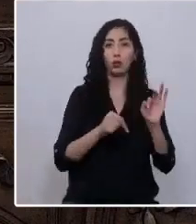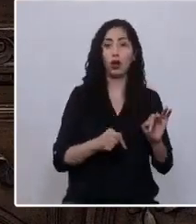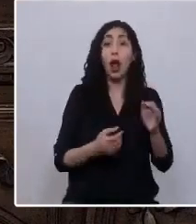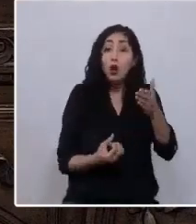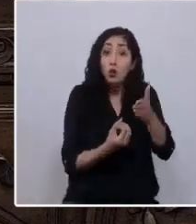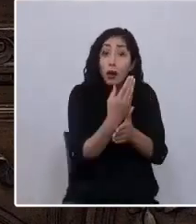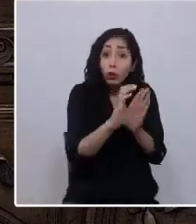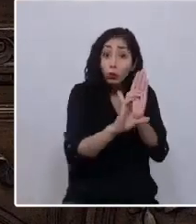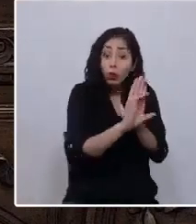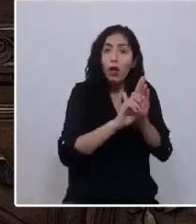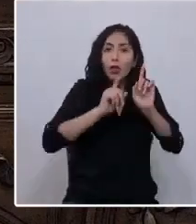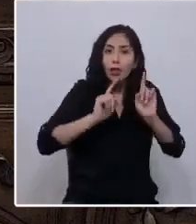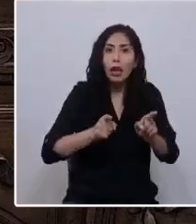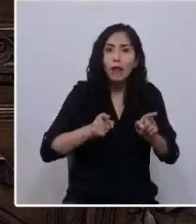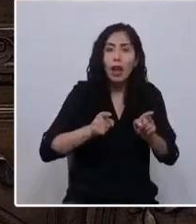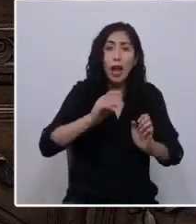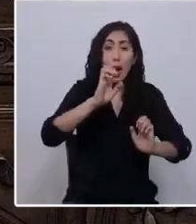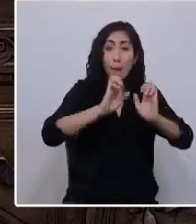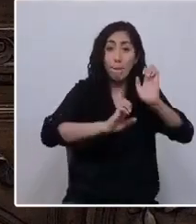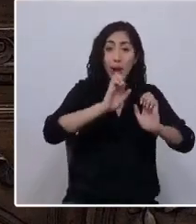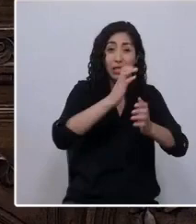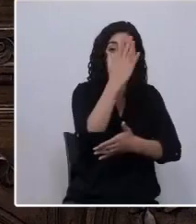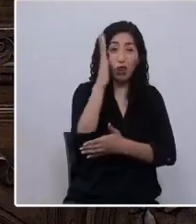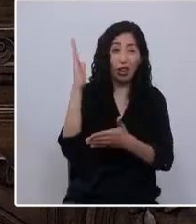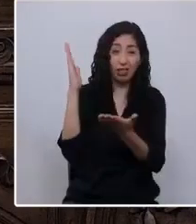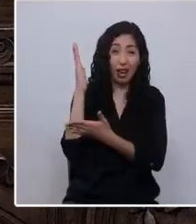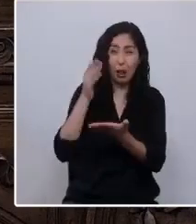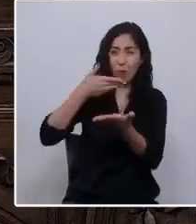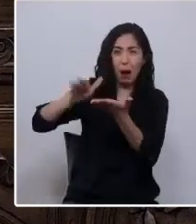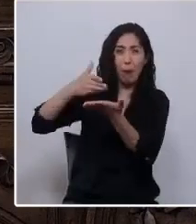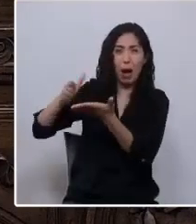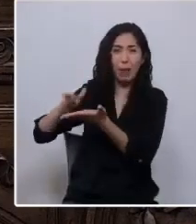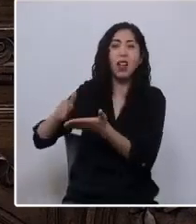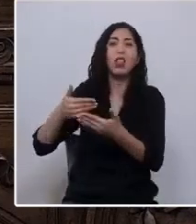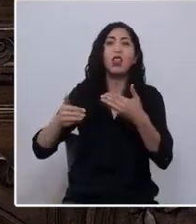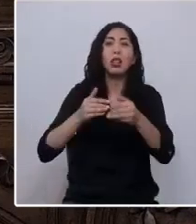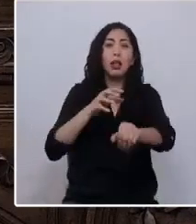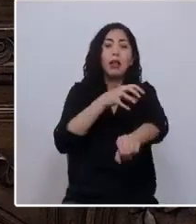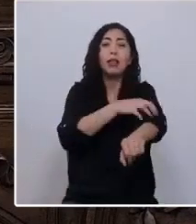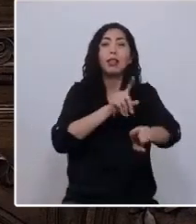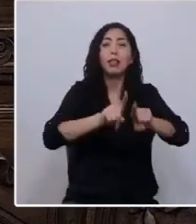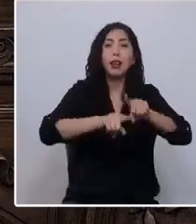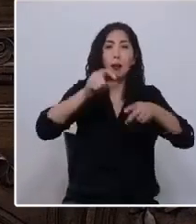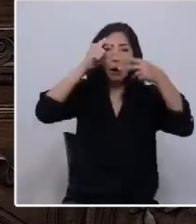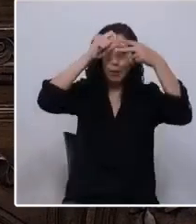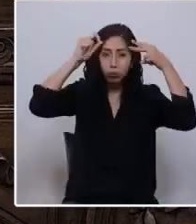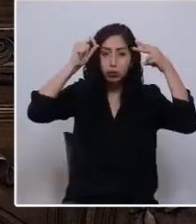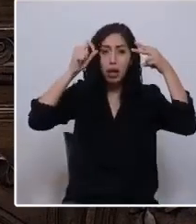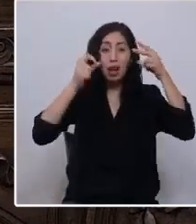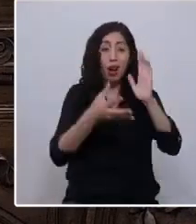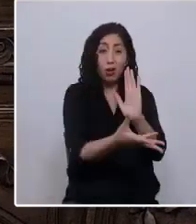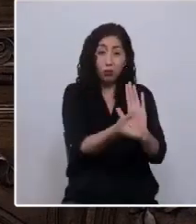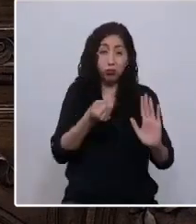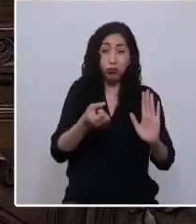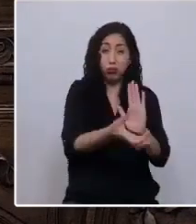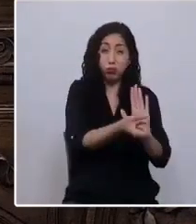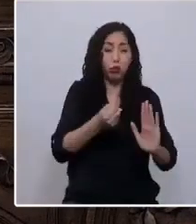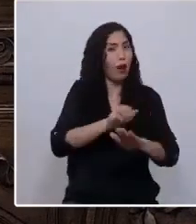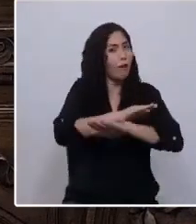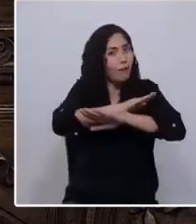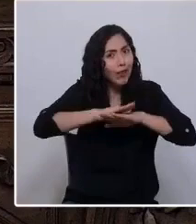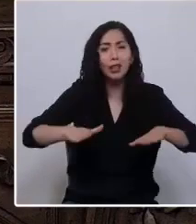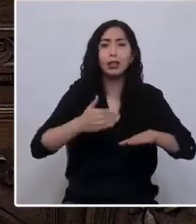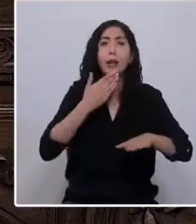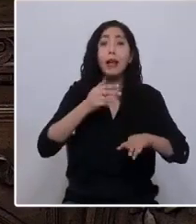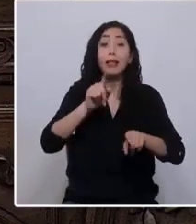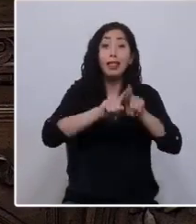garantizar la expulsión de las empresas forestales del Gualmapu, poner fin al extractivismo de forma urgente, restituir las tierras antiguas,